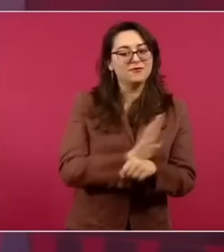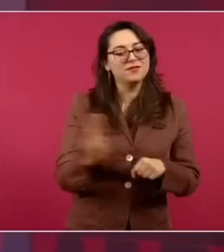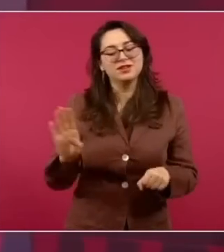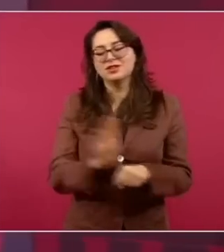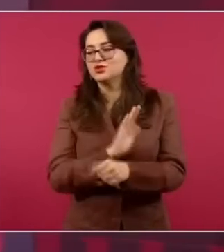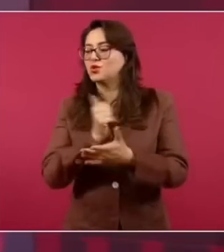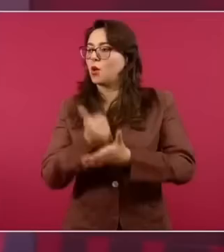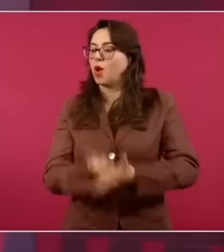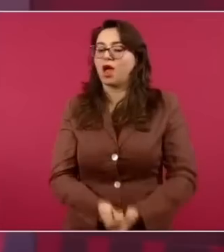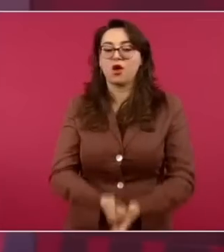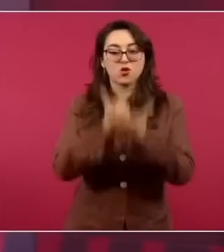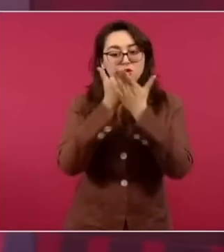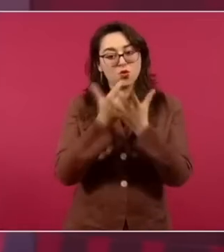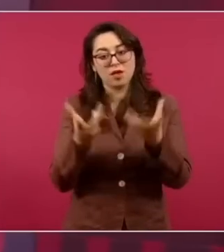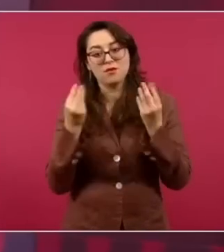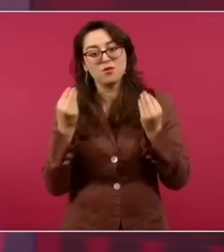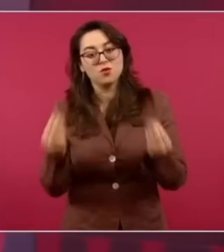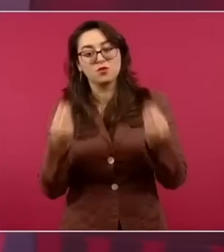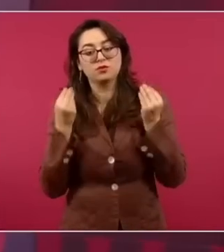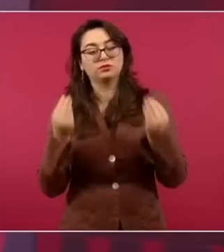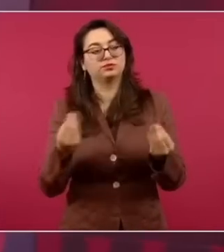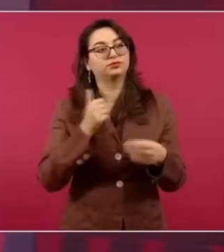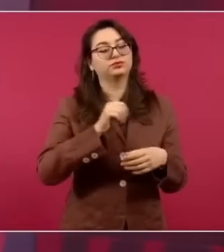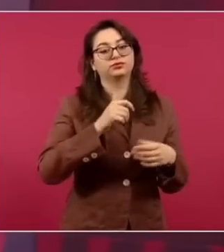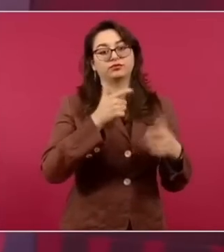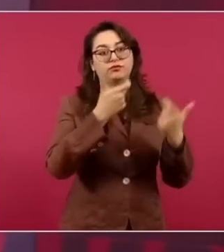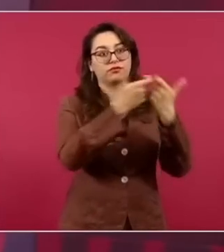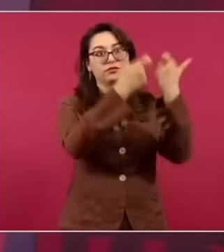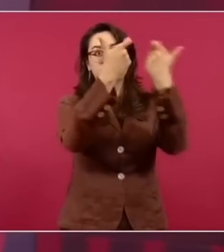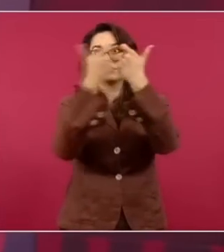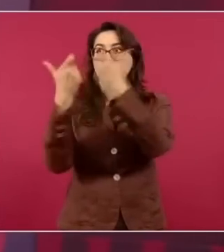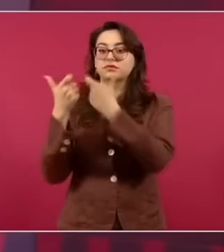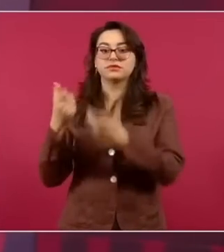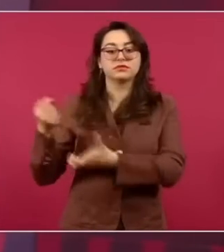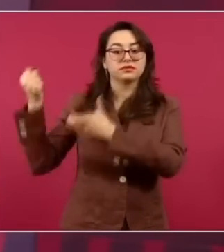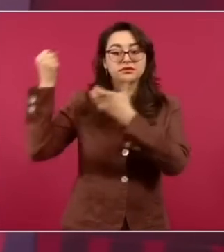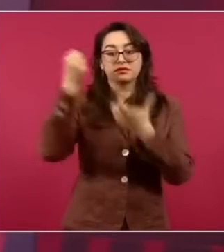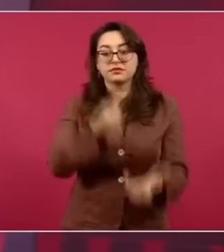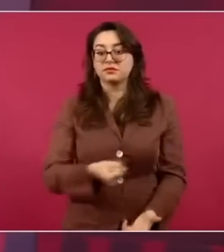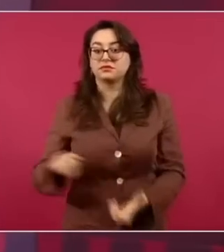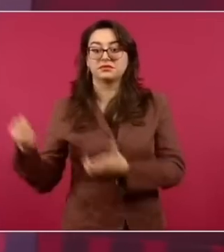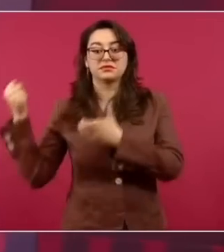que íbamos a aumentar la producción hasta